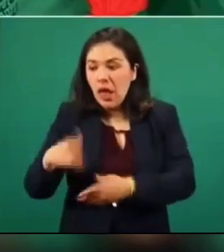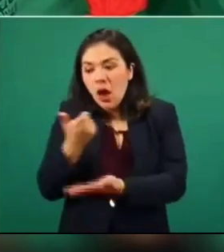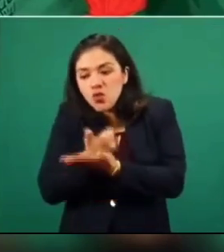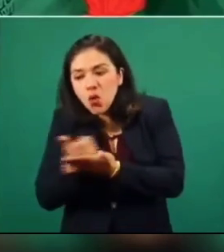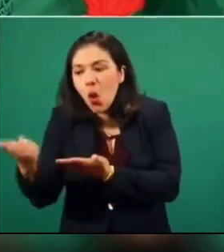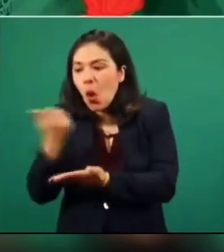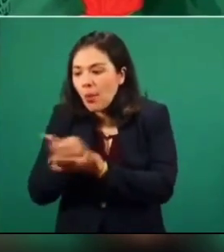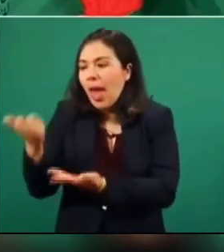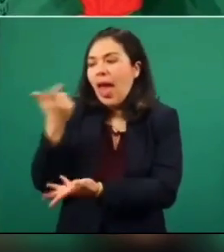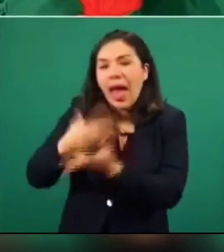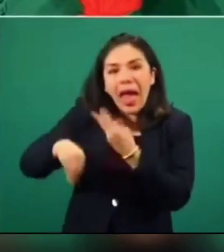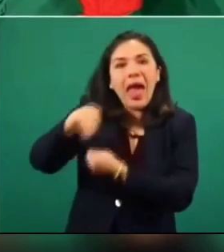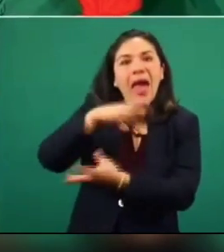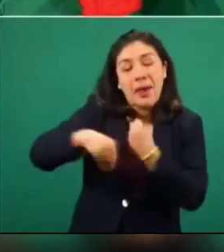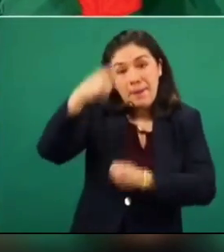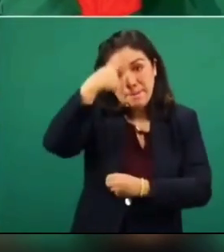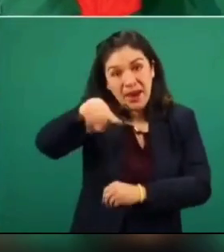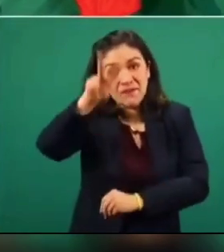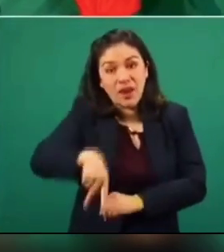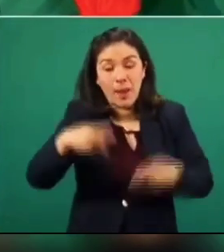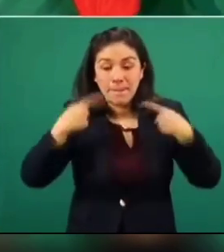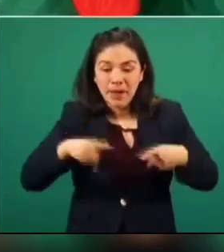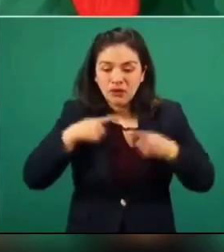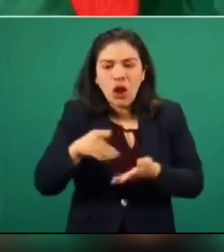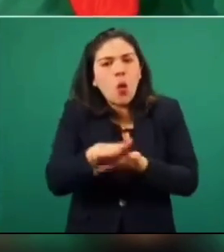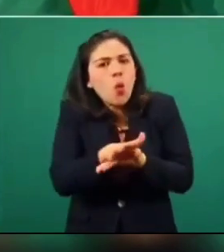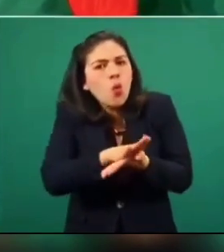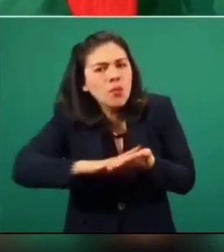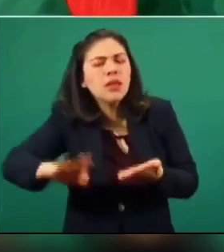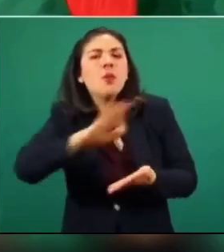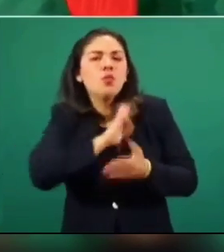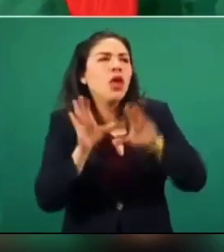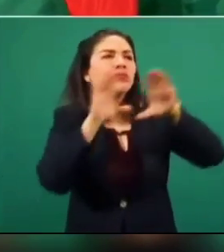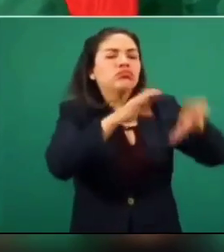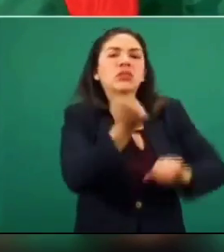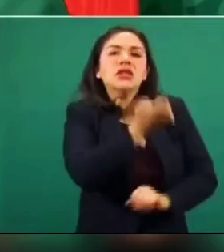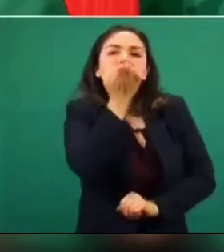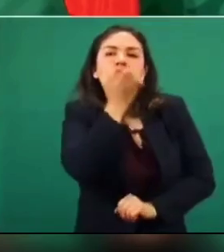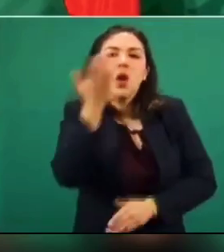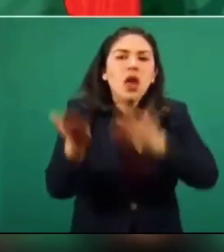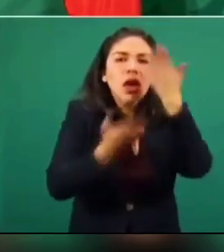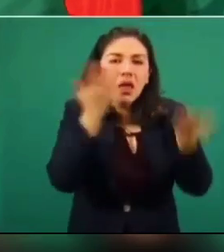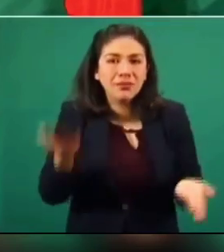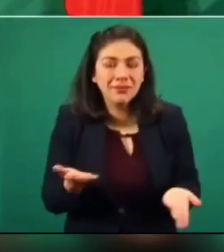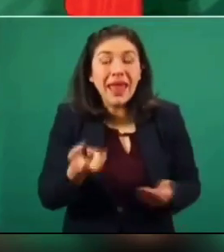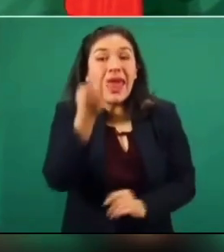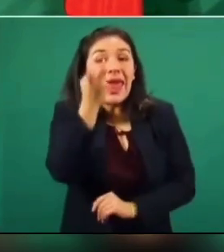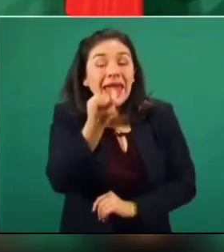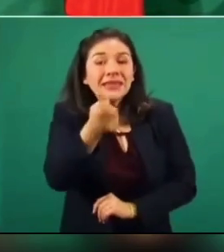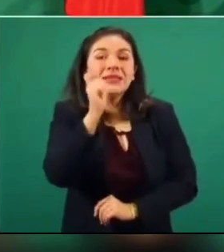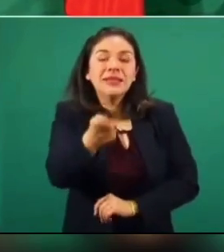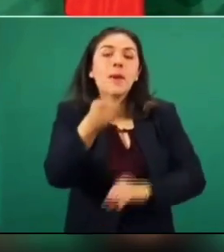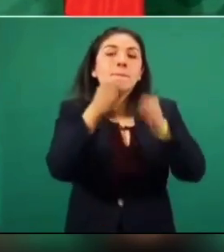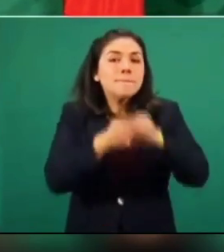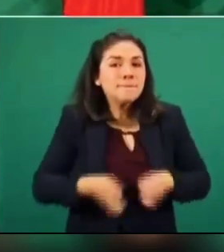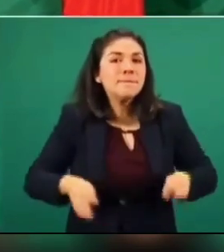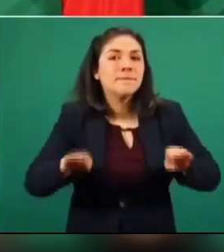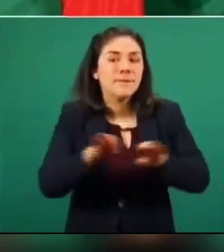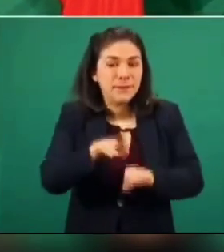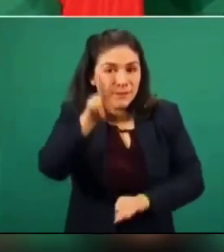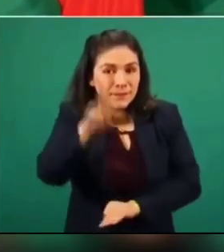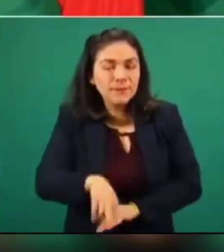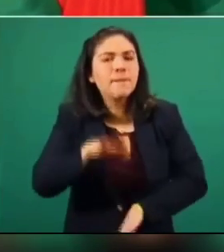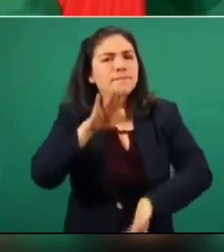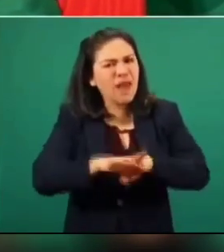para que los jóvenes de familias humildes puedan estudiar. de ahí la importancia de